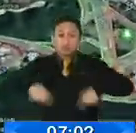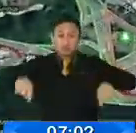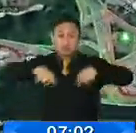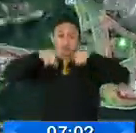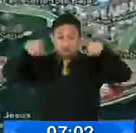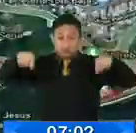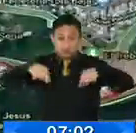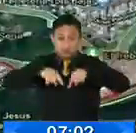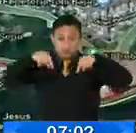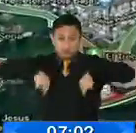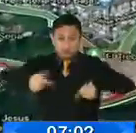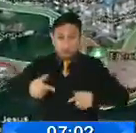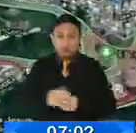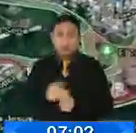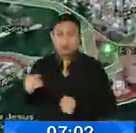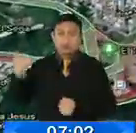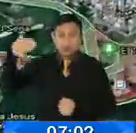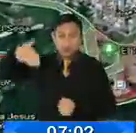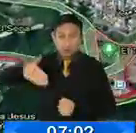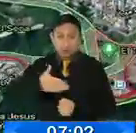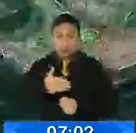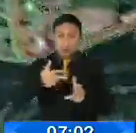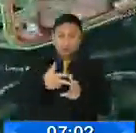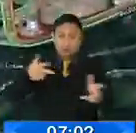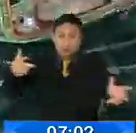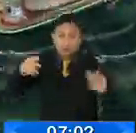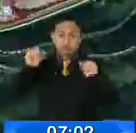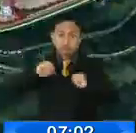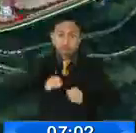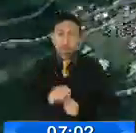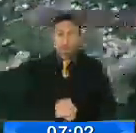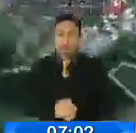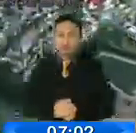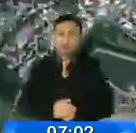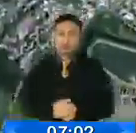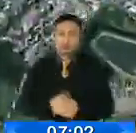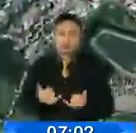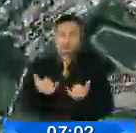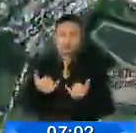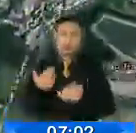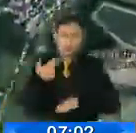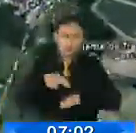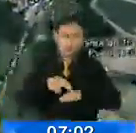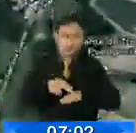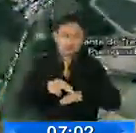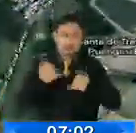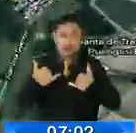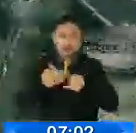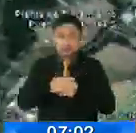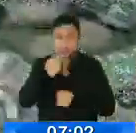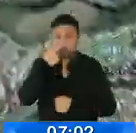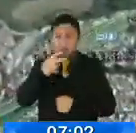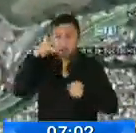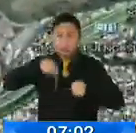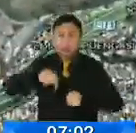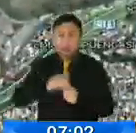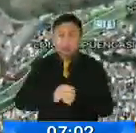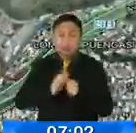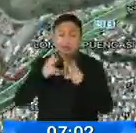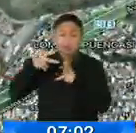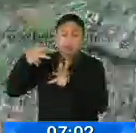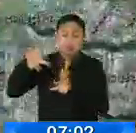a la baja de autopista presenta tráfico inusual, normalmente no tenía tráfico, pero ahora miren ustedes, ahí está con tráfico, incluso